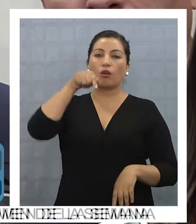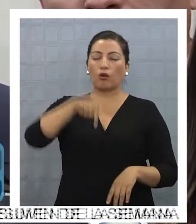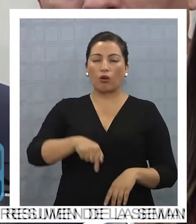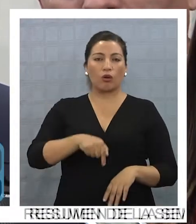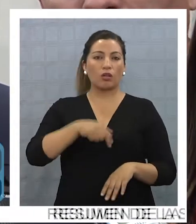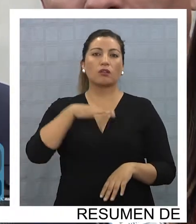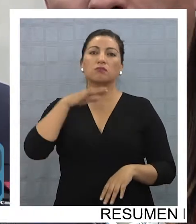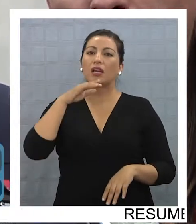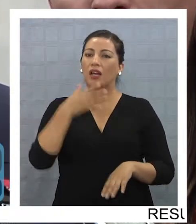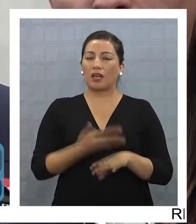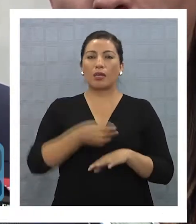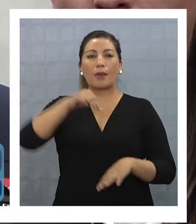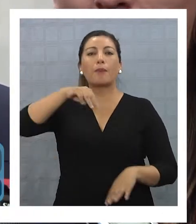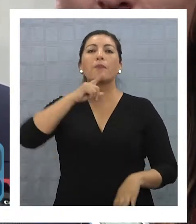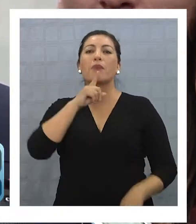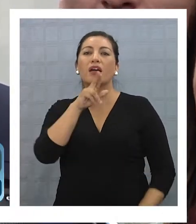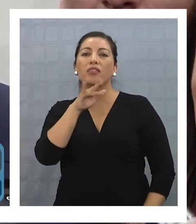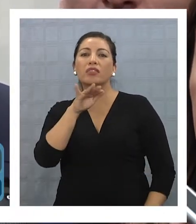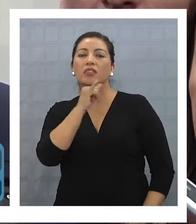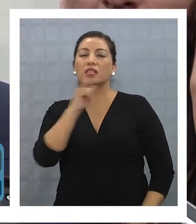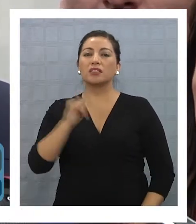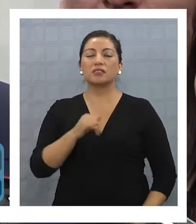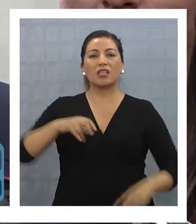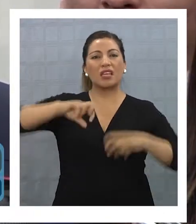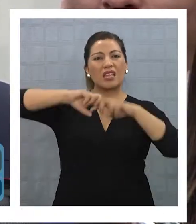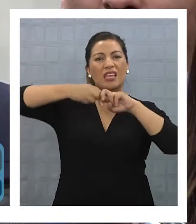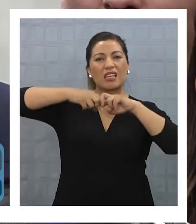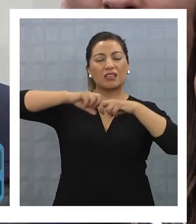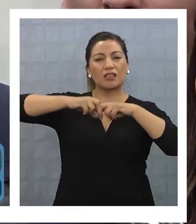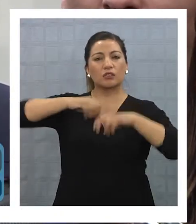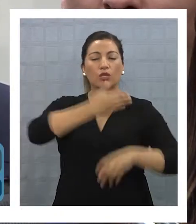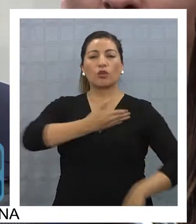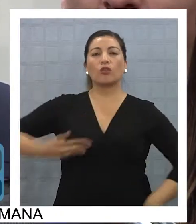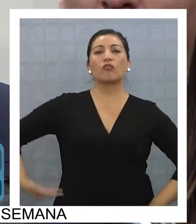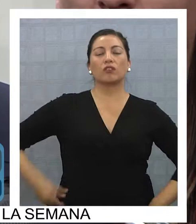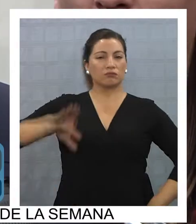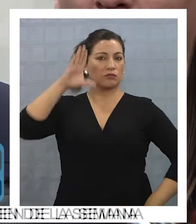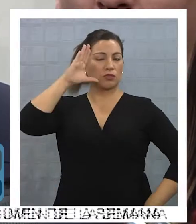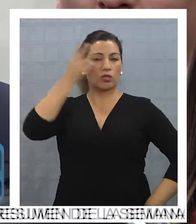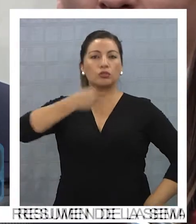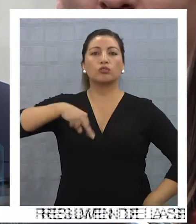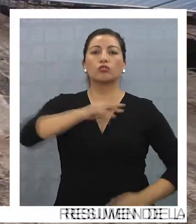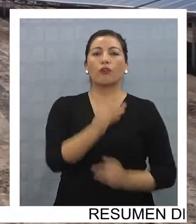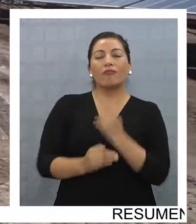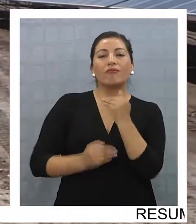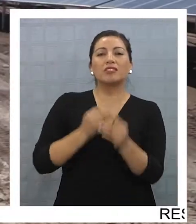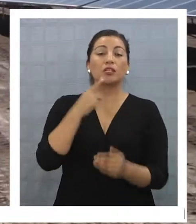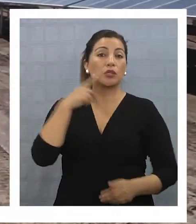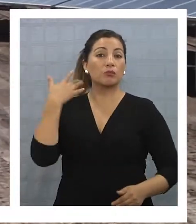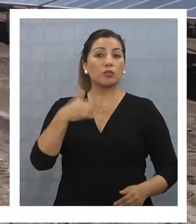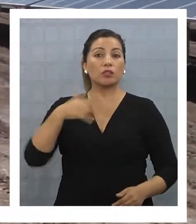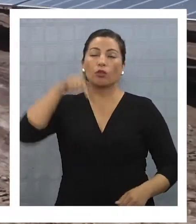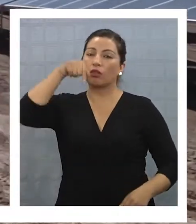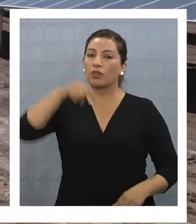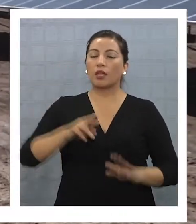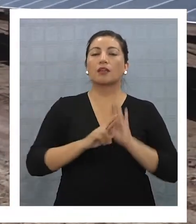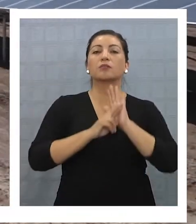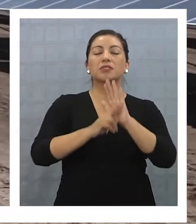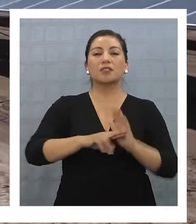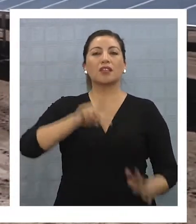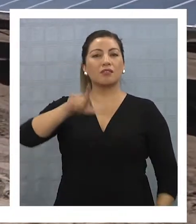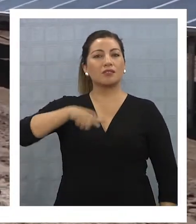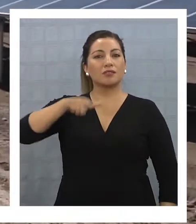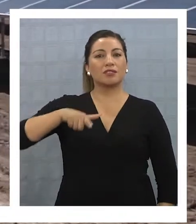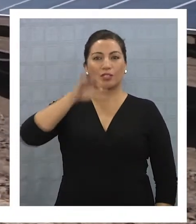Hoy día son parte fundamental de la matriz de generación eléctrica y en el gobierno de la presidenta hemos avanzado de manera muy importante. Hoy día ya representan el